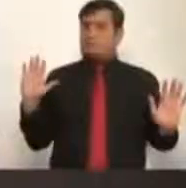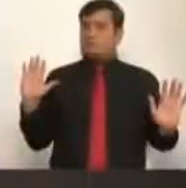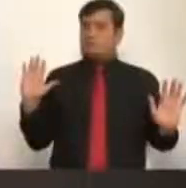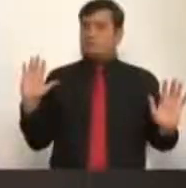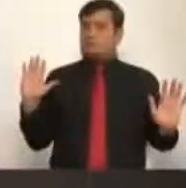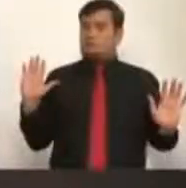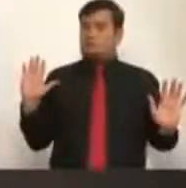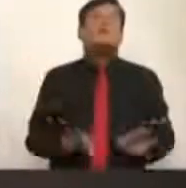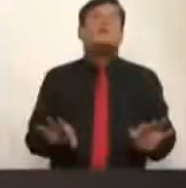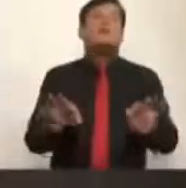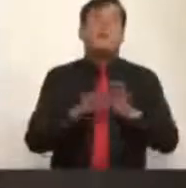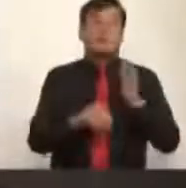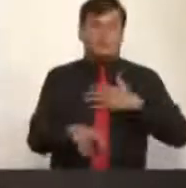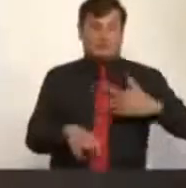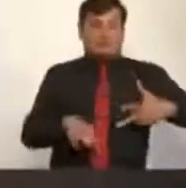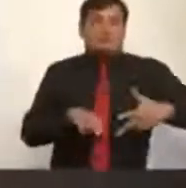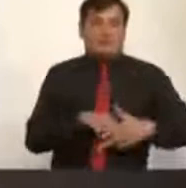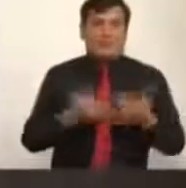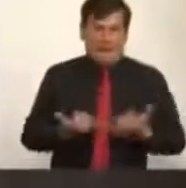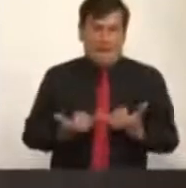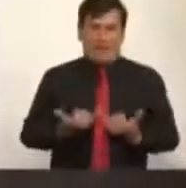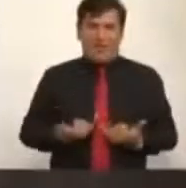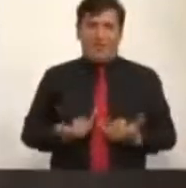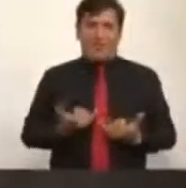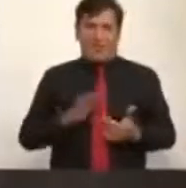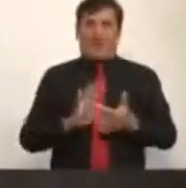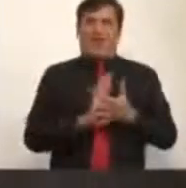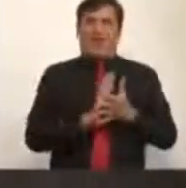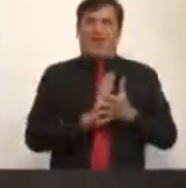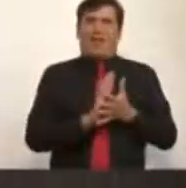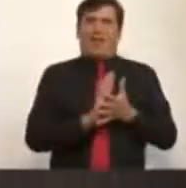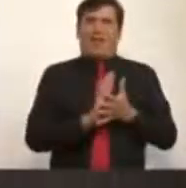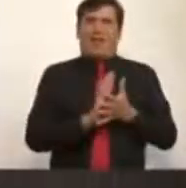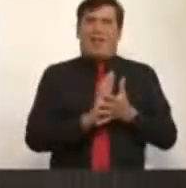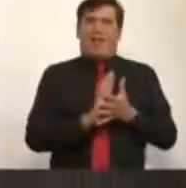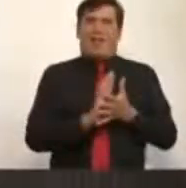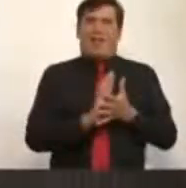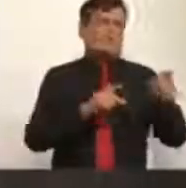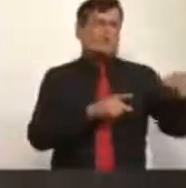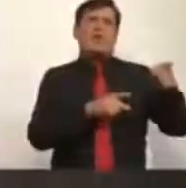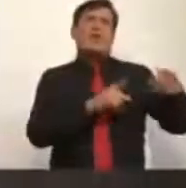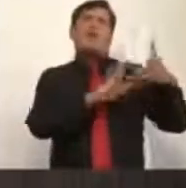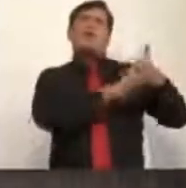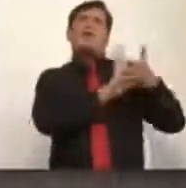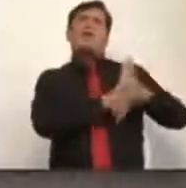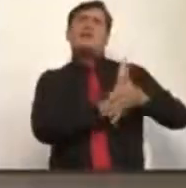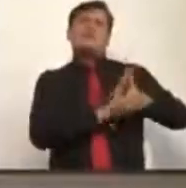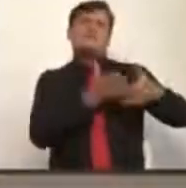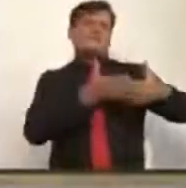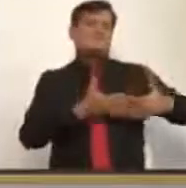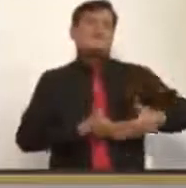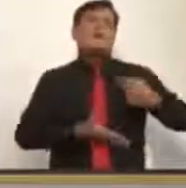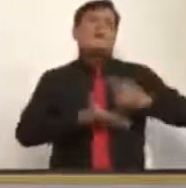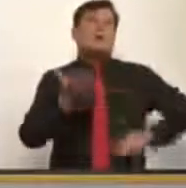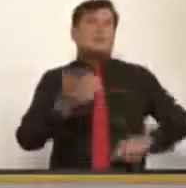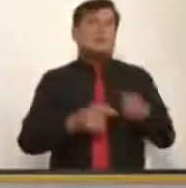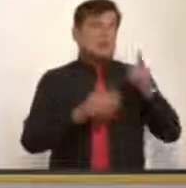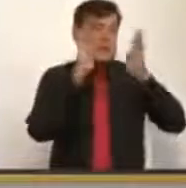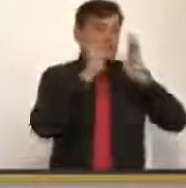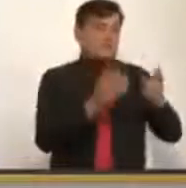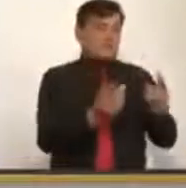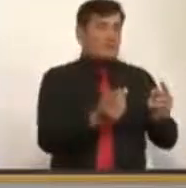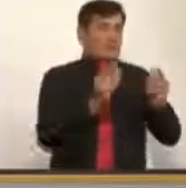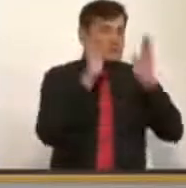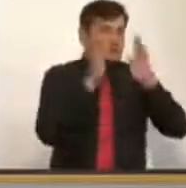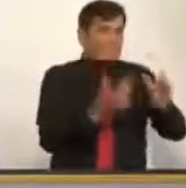principal de mi intervención esta noche ha sido unos argumentos para decir que el Fast Track no está